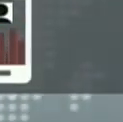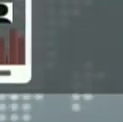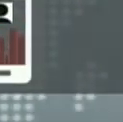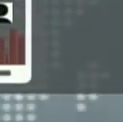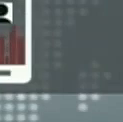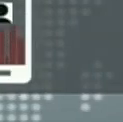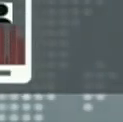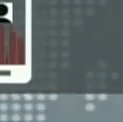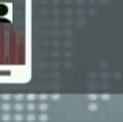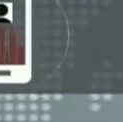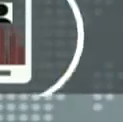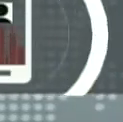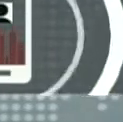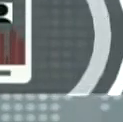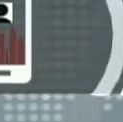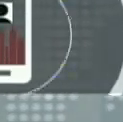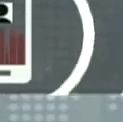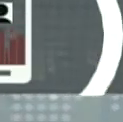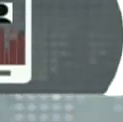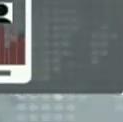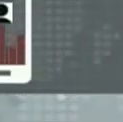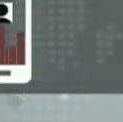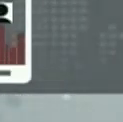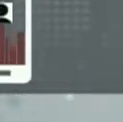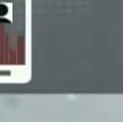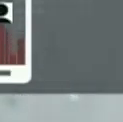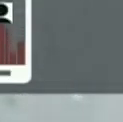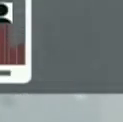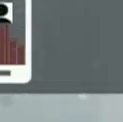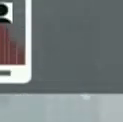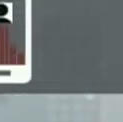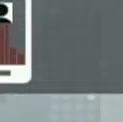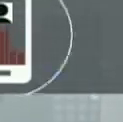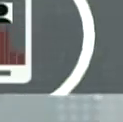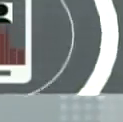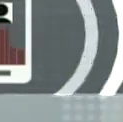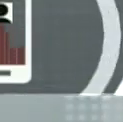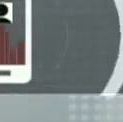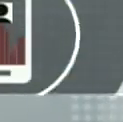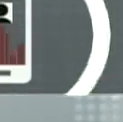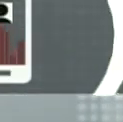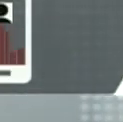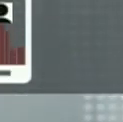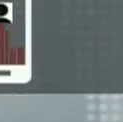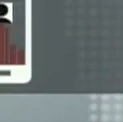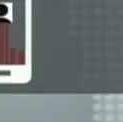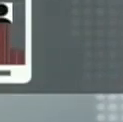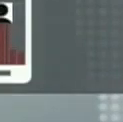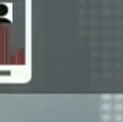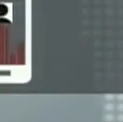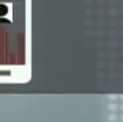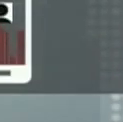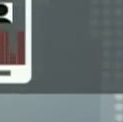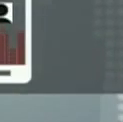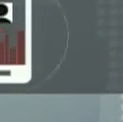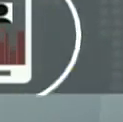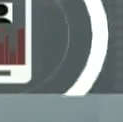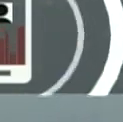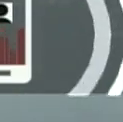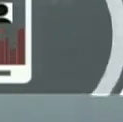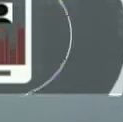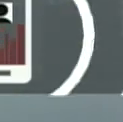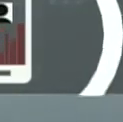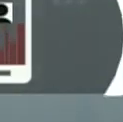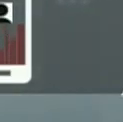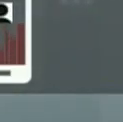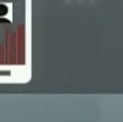momento que podemos avaliar la importancia de este lado humano, de este lado integrado. Brasil